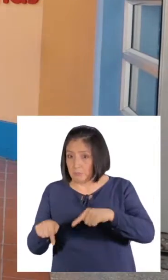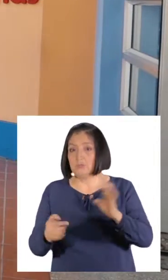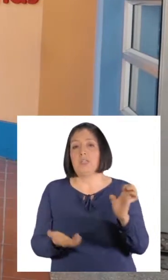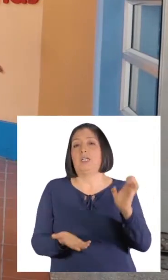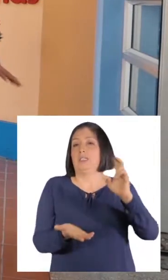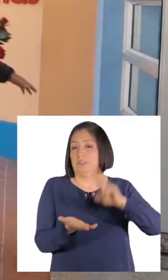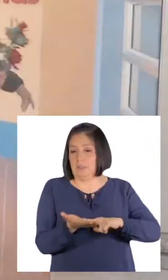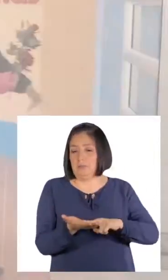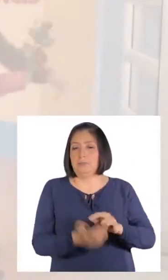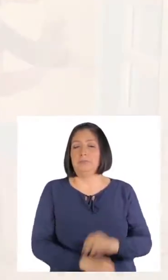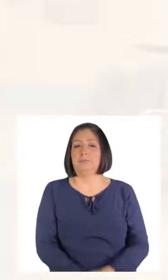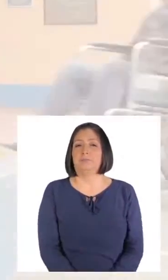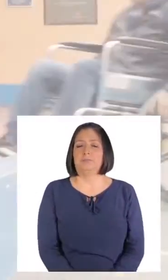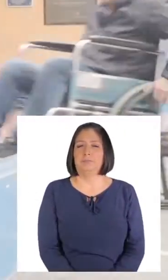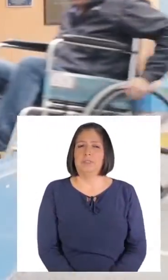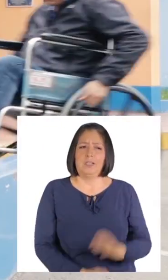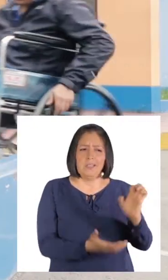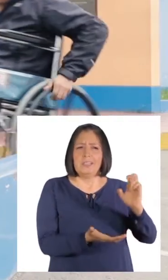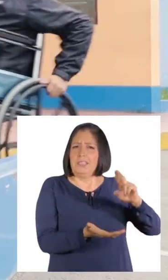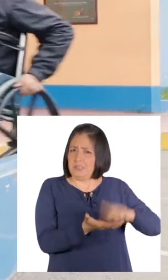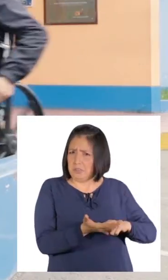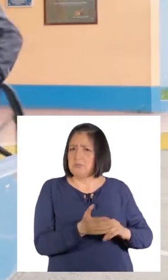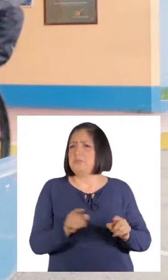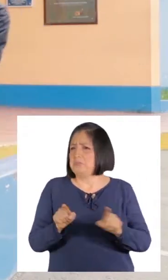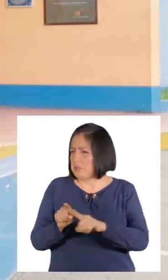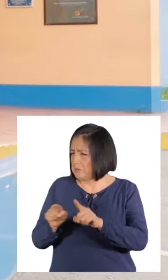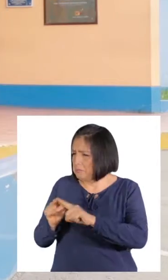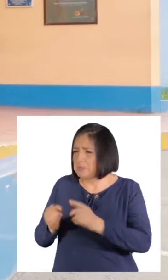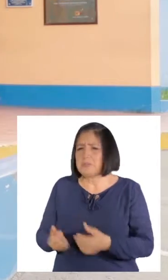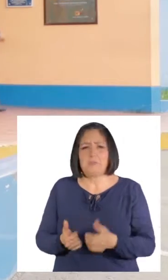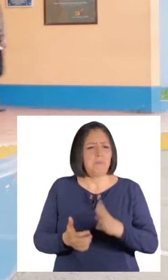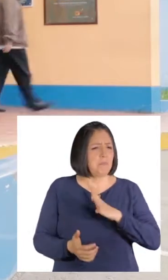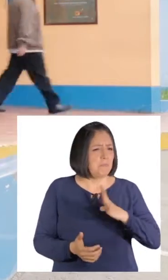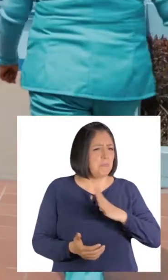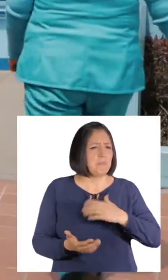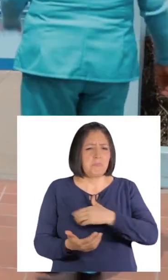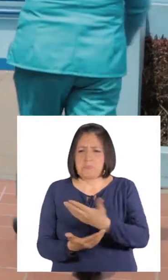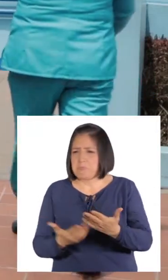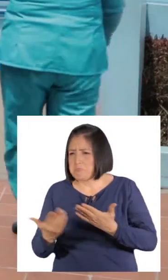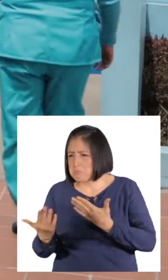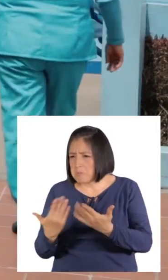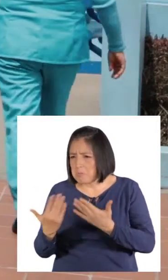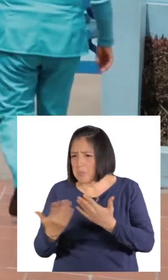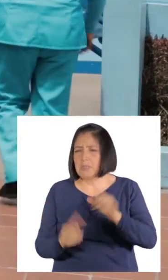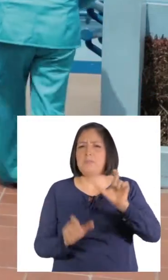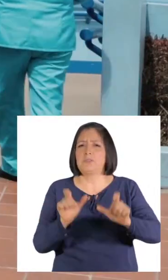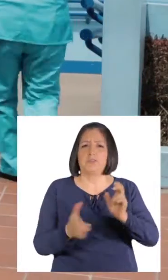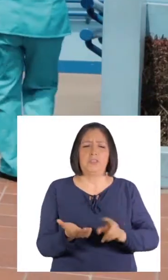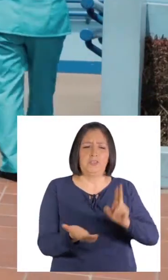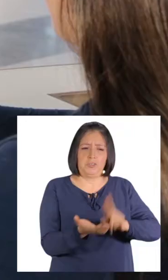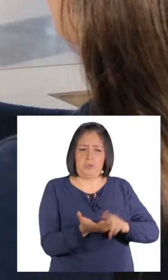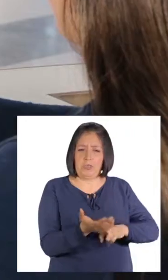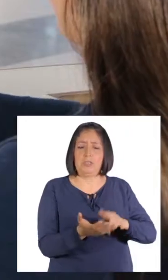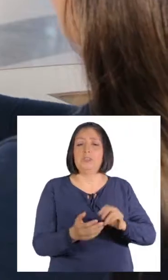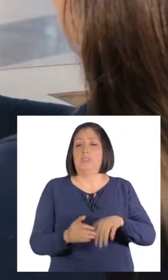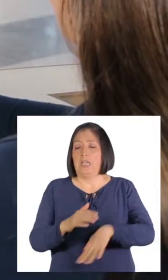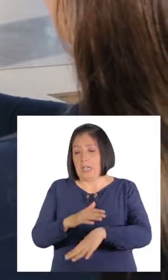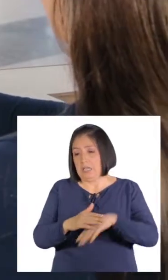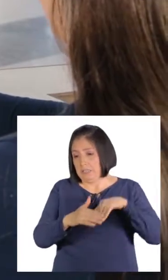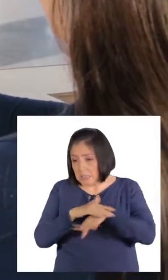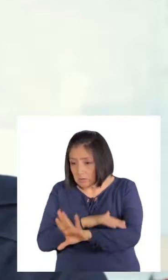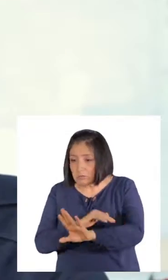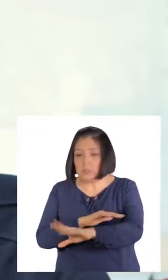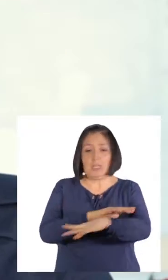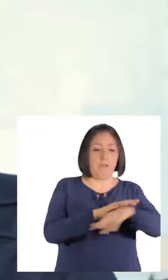E-Salud. E-Salud también se involucra en generar buen trato para sus asegurados dentro y fuera de sus dependencias.